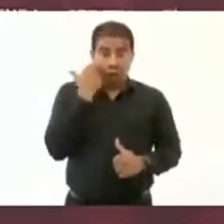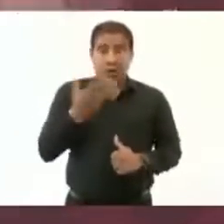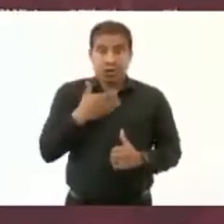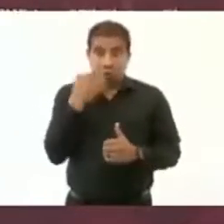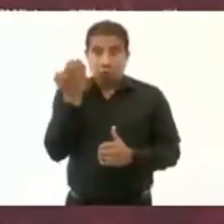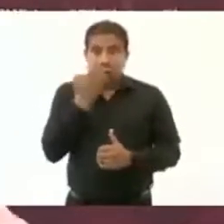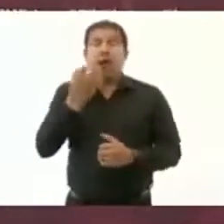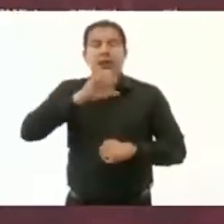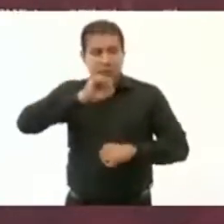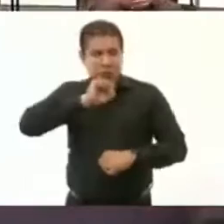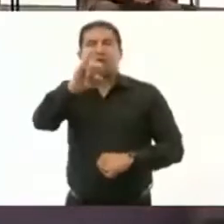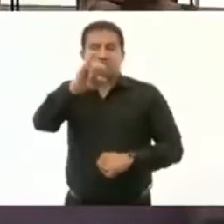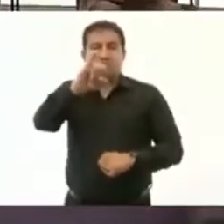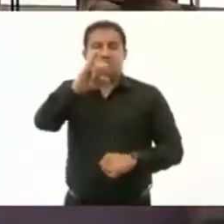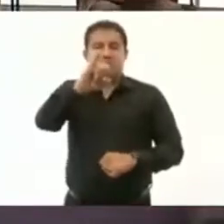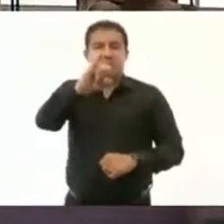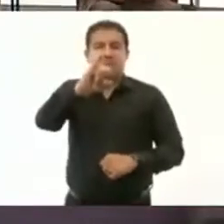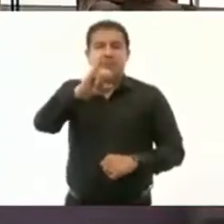escuela, sí. Sí.